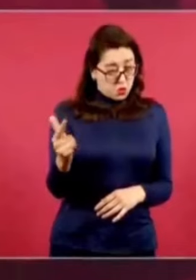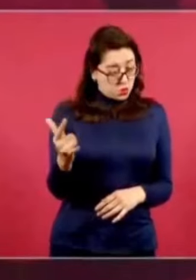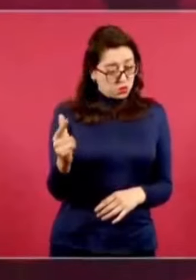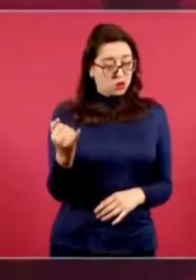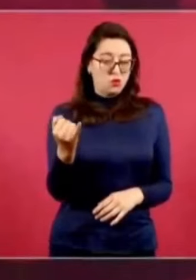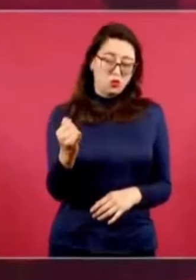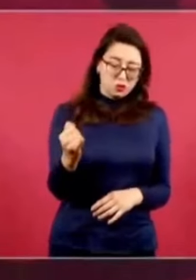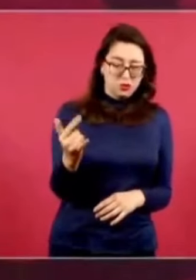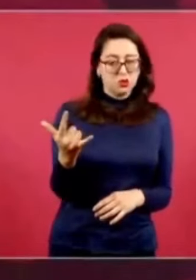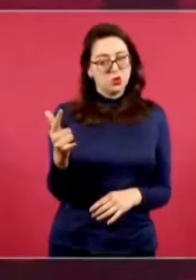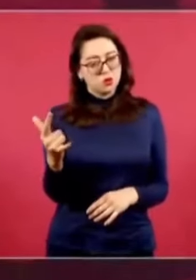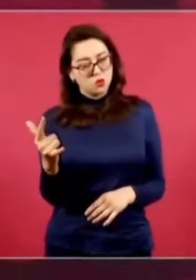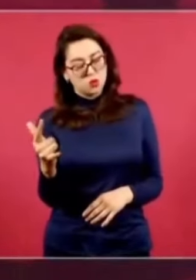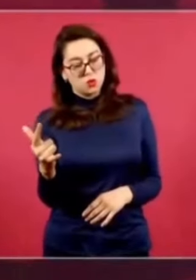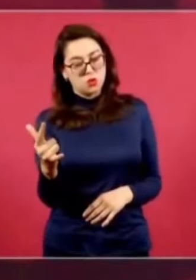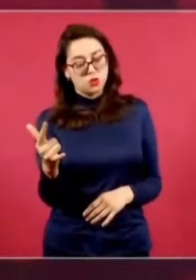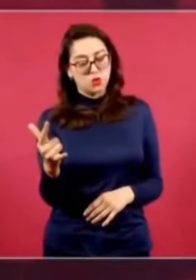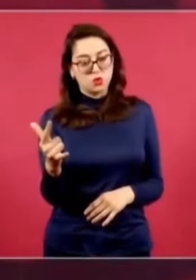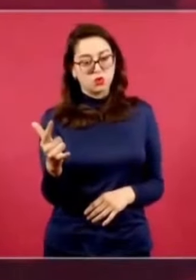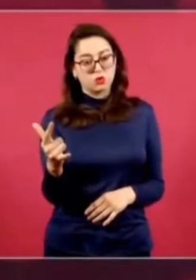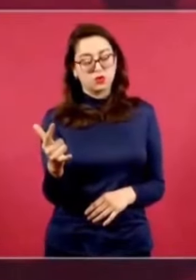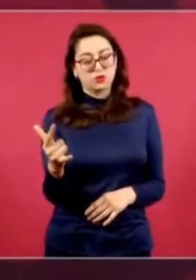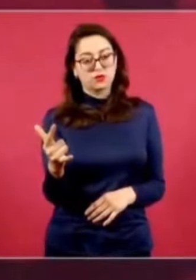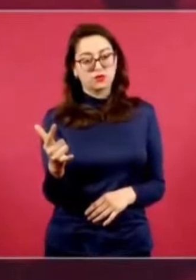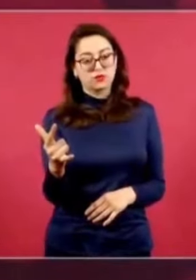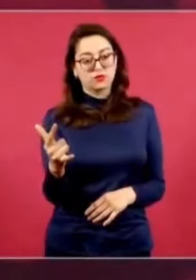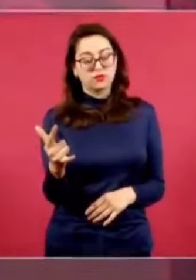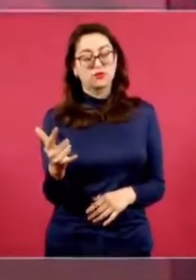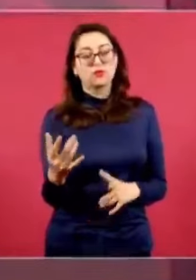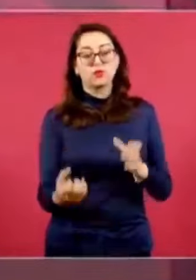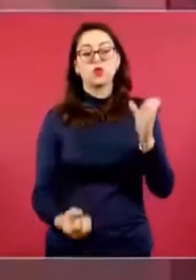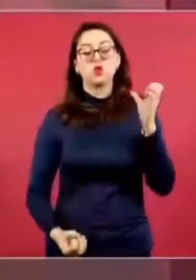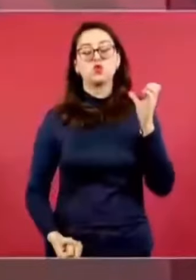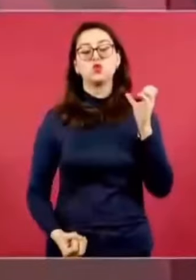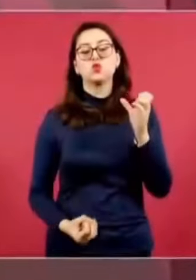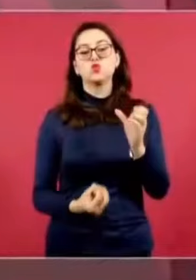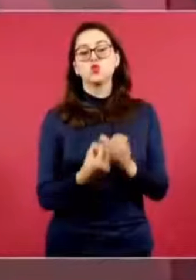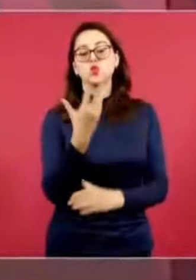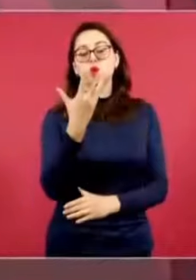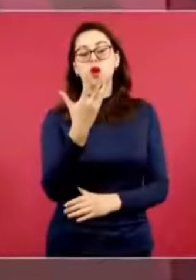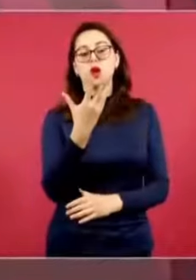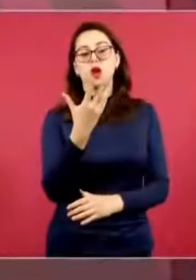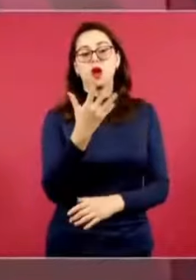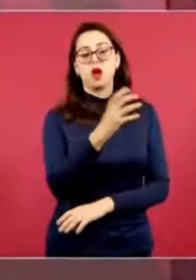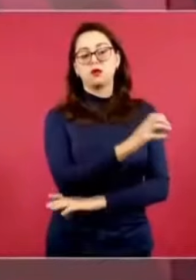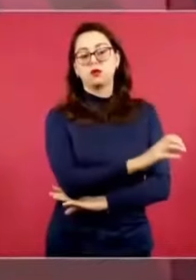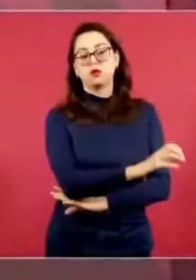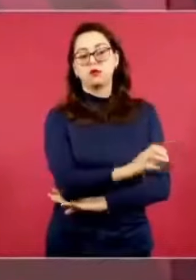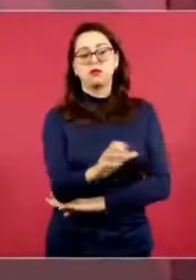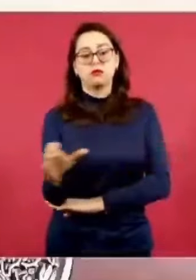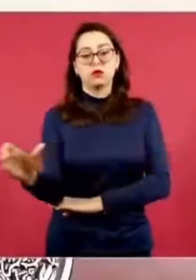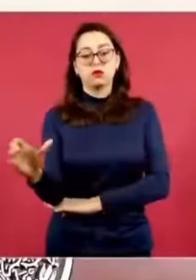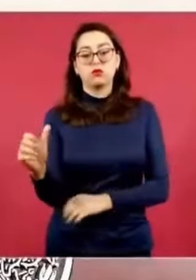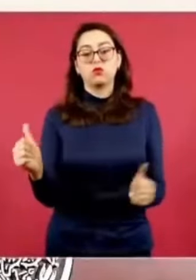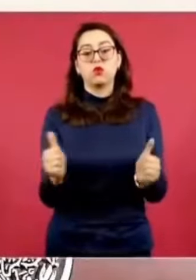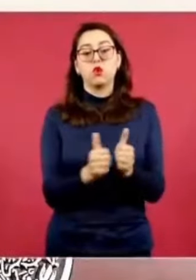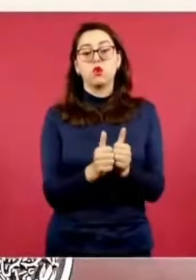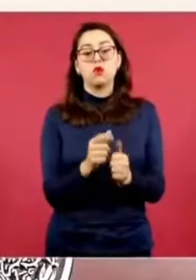más tardar, inauguramos el nuevo distrito de Rego y la rehabilitación